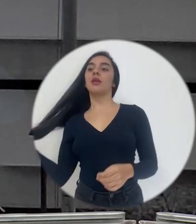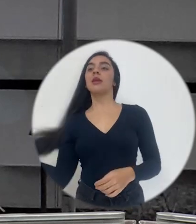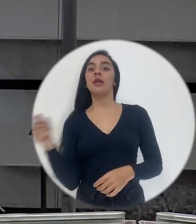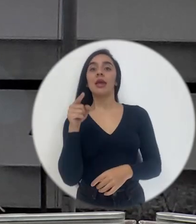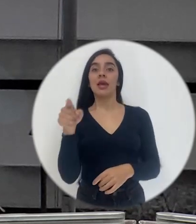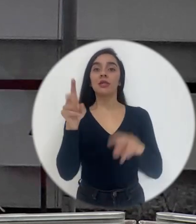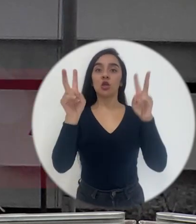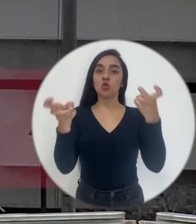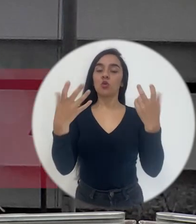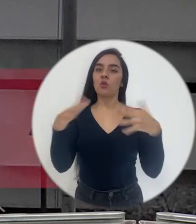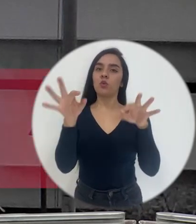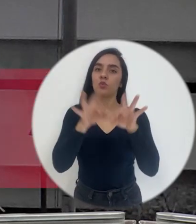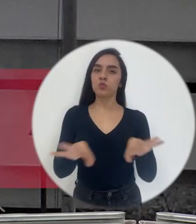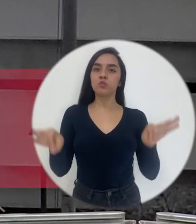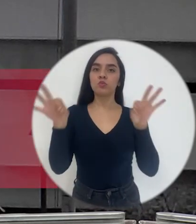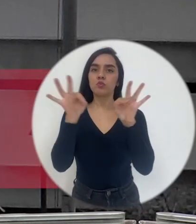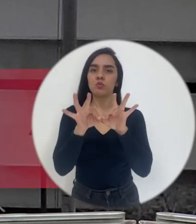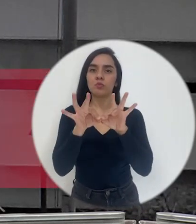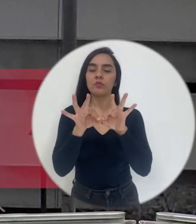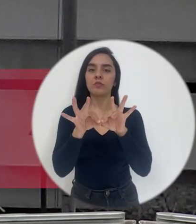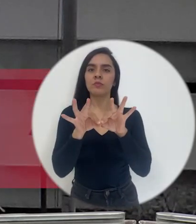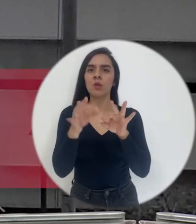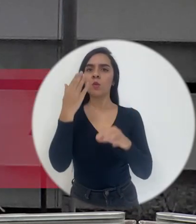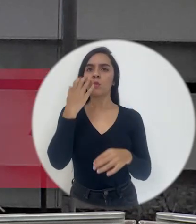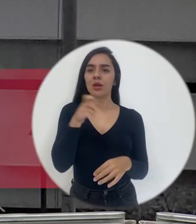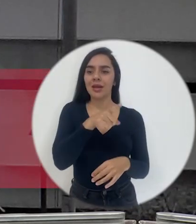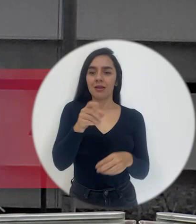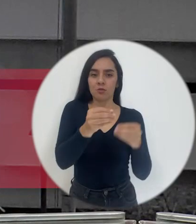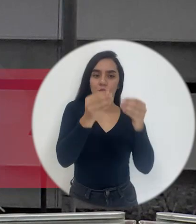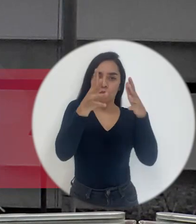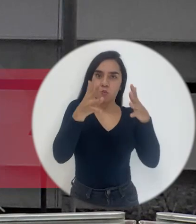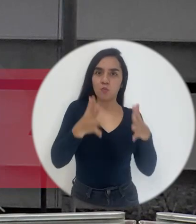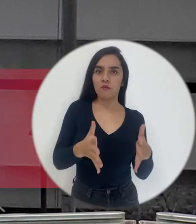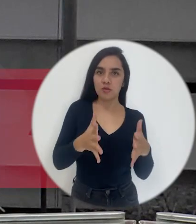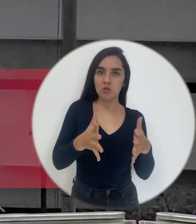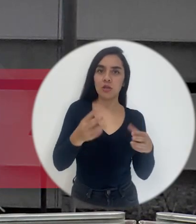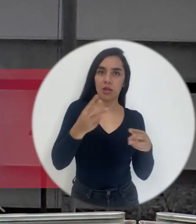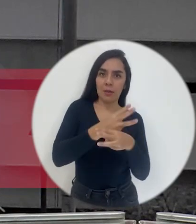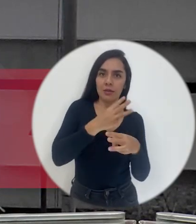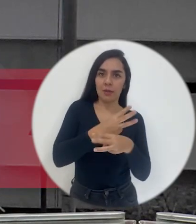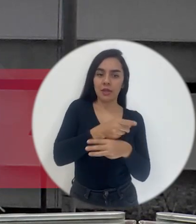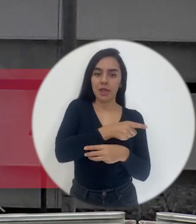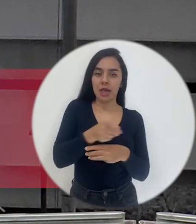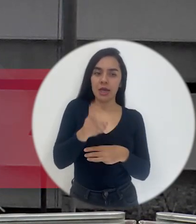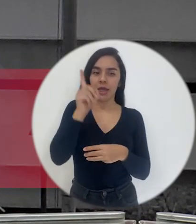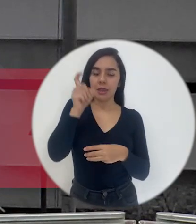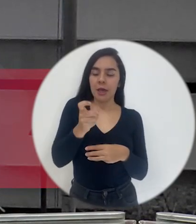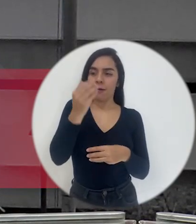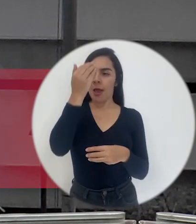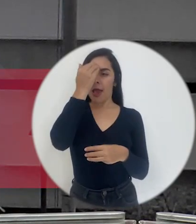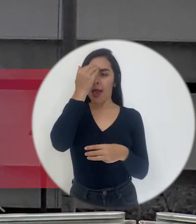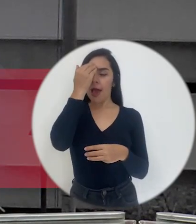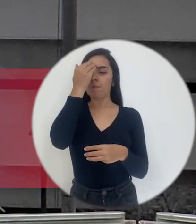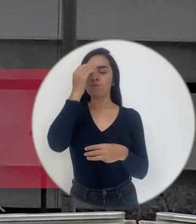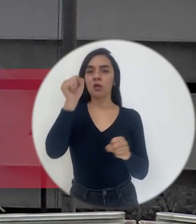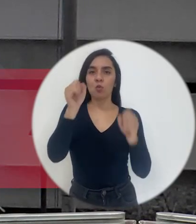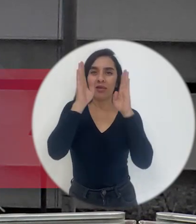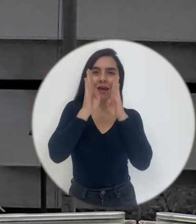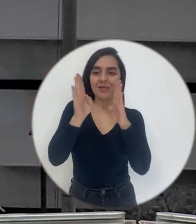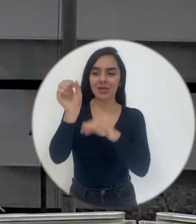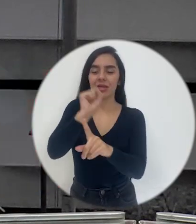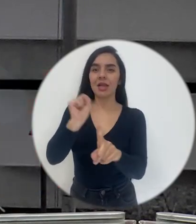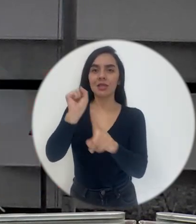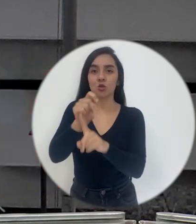elemento fundamental para que los docentes y las docentes tomen en cuenta y puedan atender estas